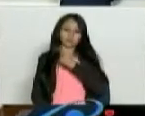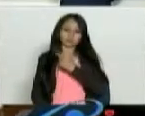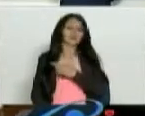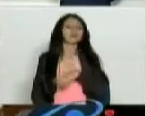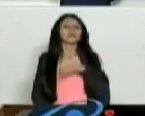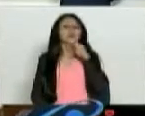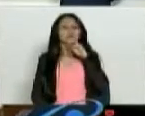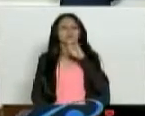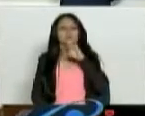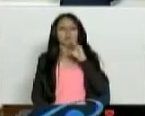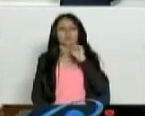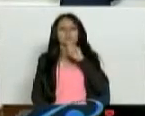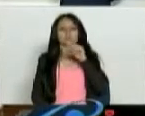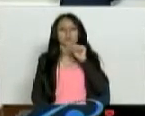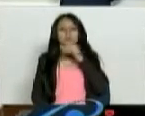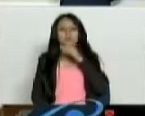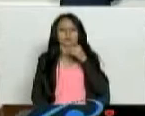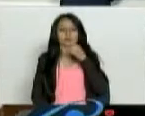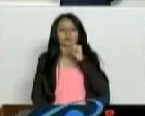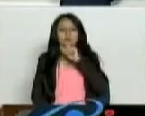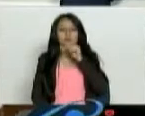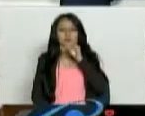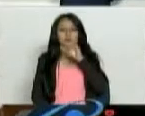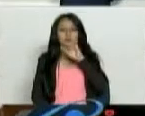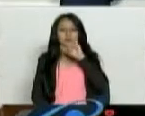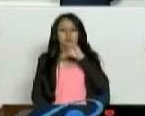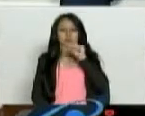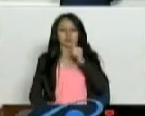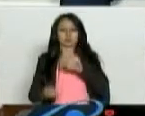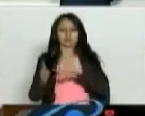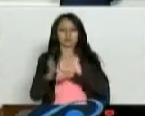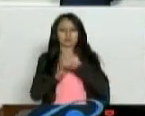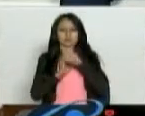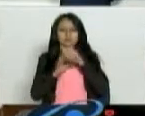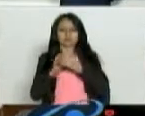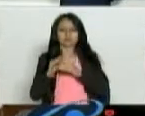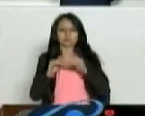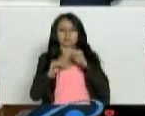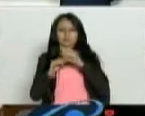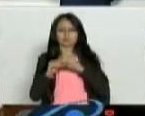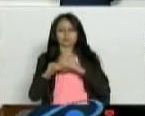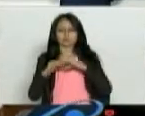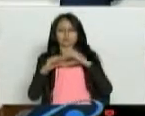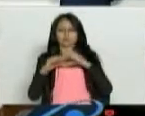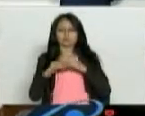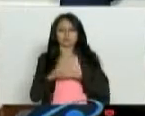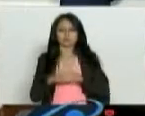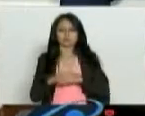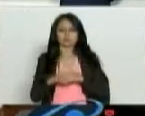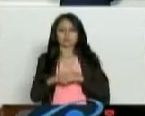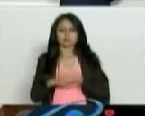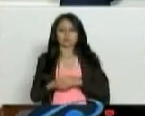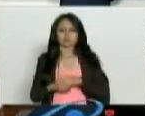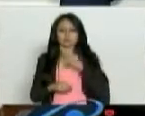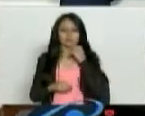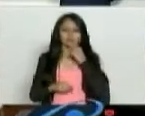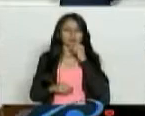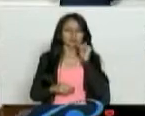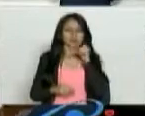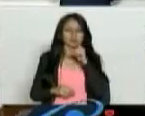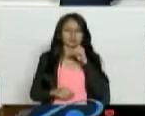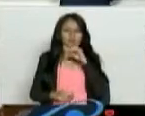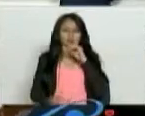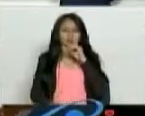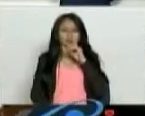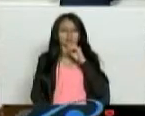mucosa gástrica, antral con aumento de infiltrado inflamatorio crónico. Abajo dice el diagnóstico, para que no